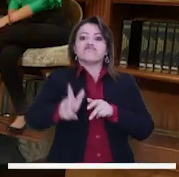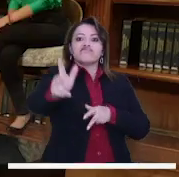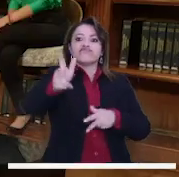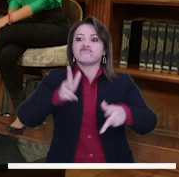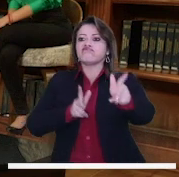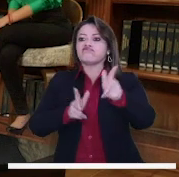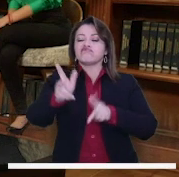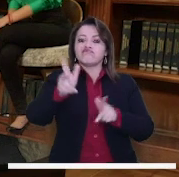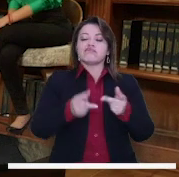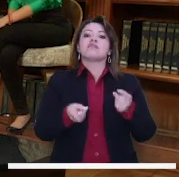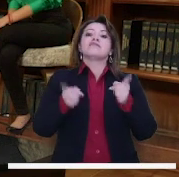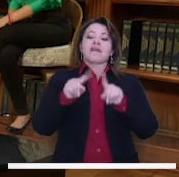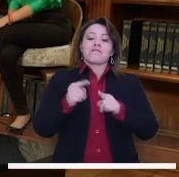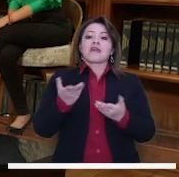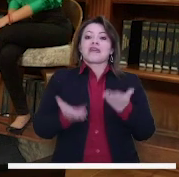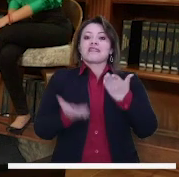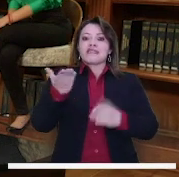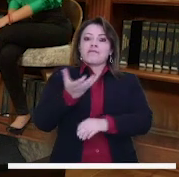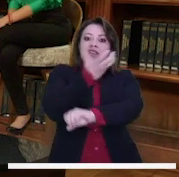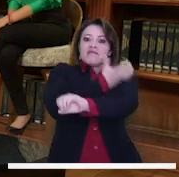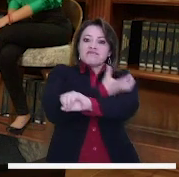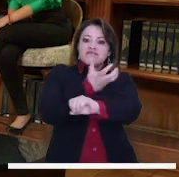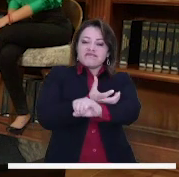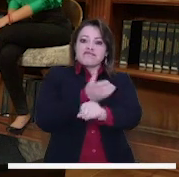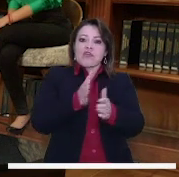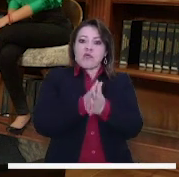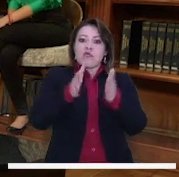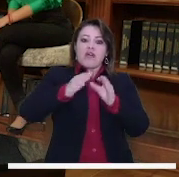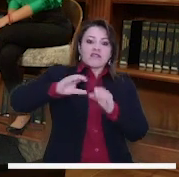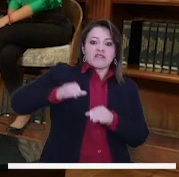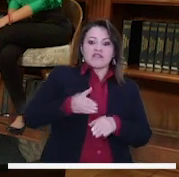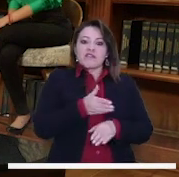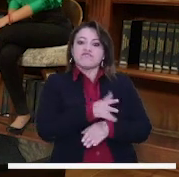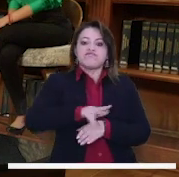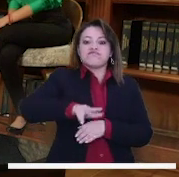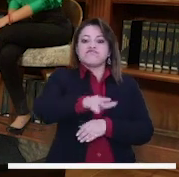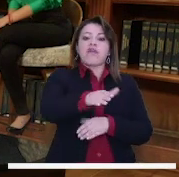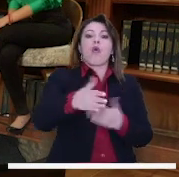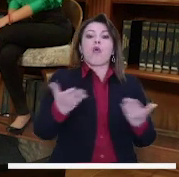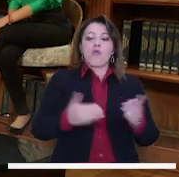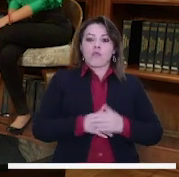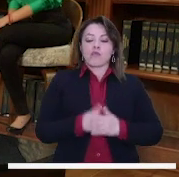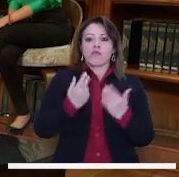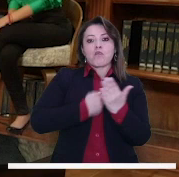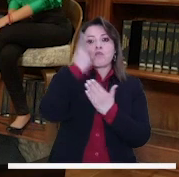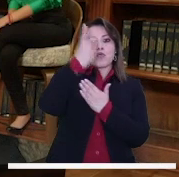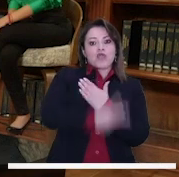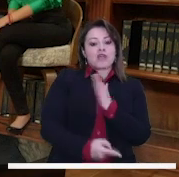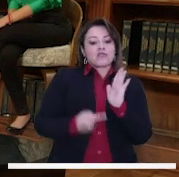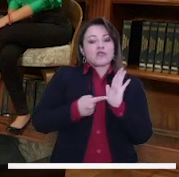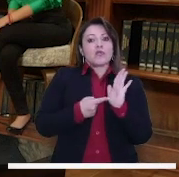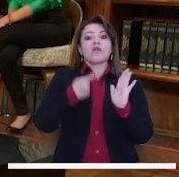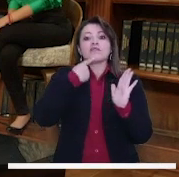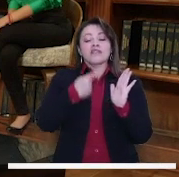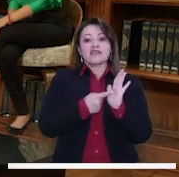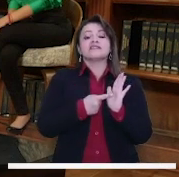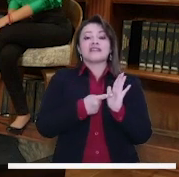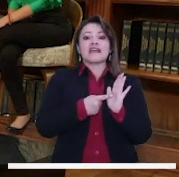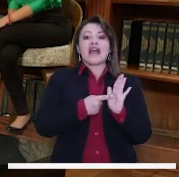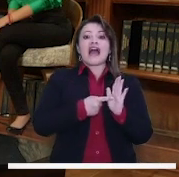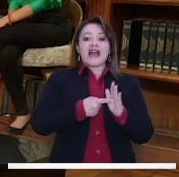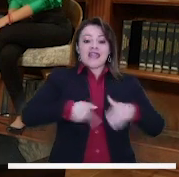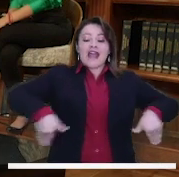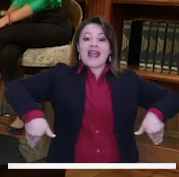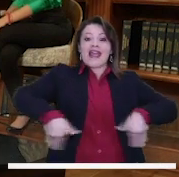Depende sobre todo del tamaño de los buses que uno quiere meter por ahí. El proyecto en principio quiere que entre la 100